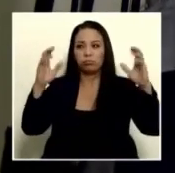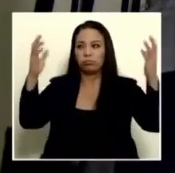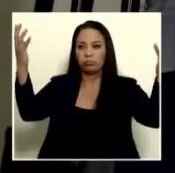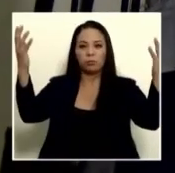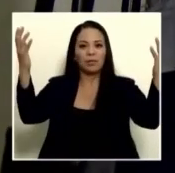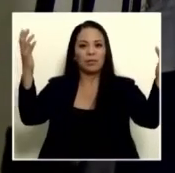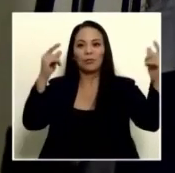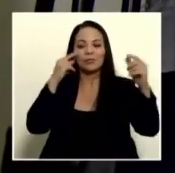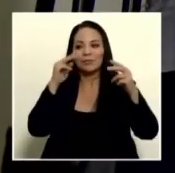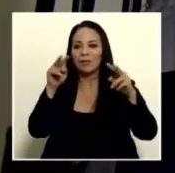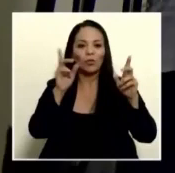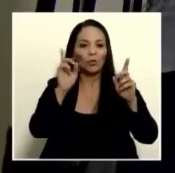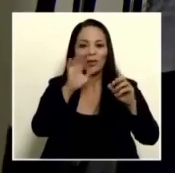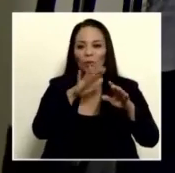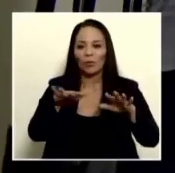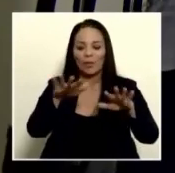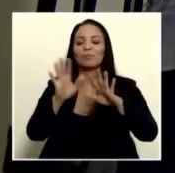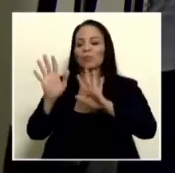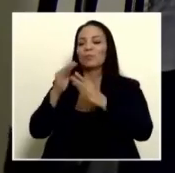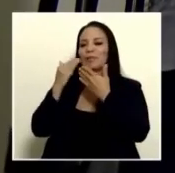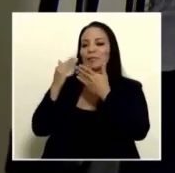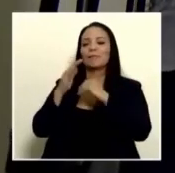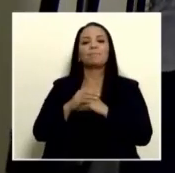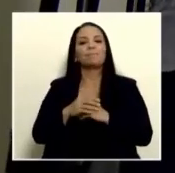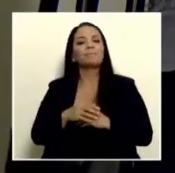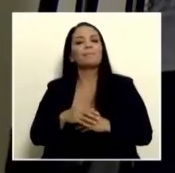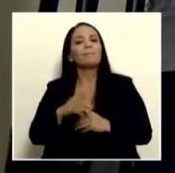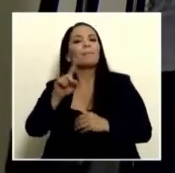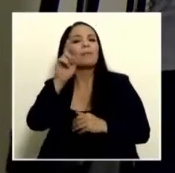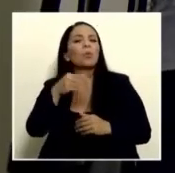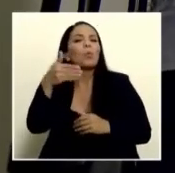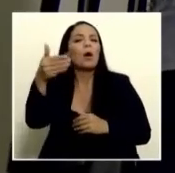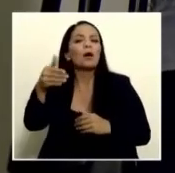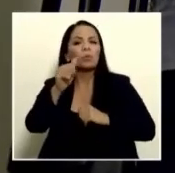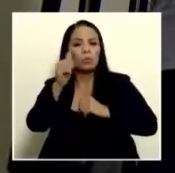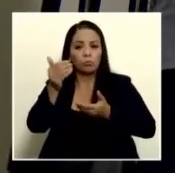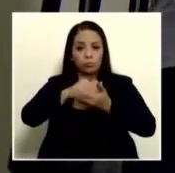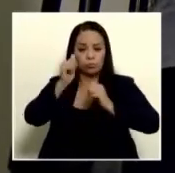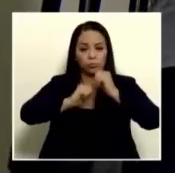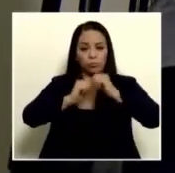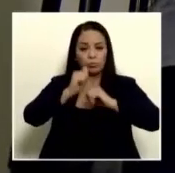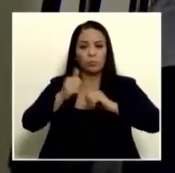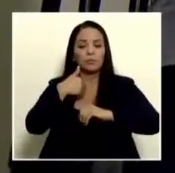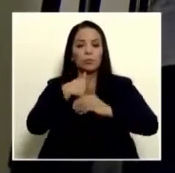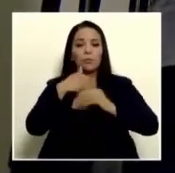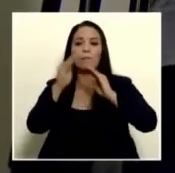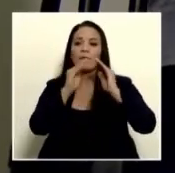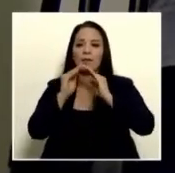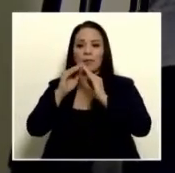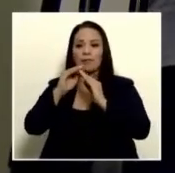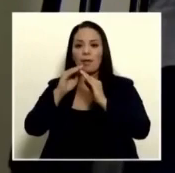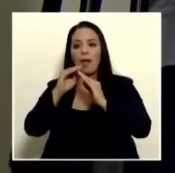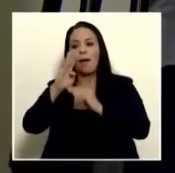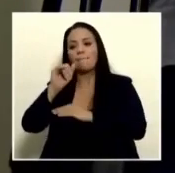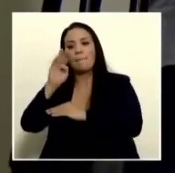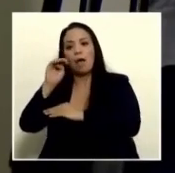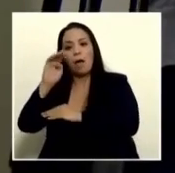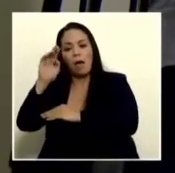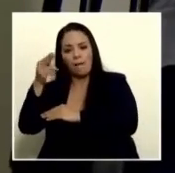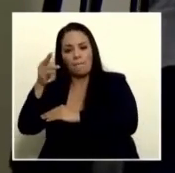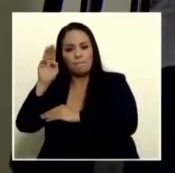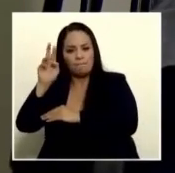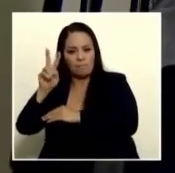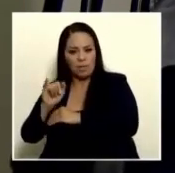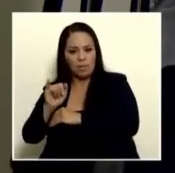veo sí señor de la palabra para cuando se prevé la reestructuración del ministerio de vivienda con el Bambi el impuesto específicamente